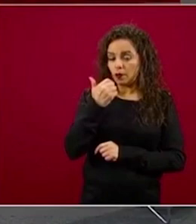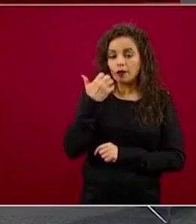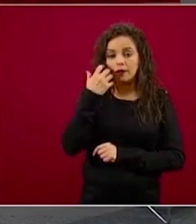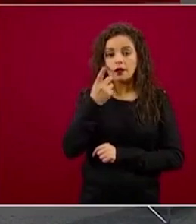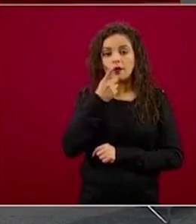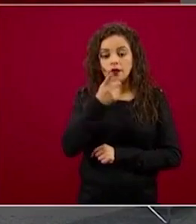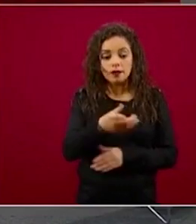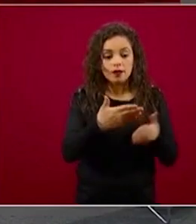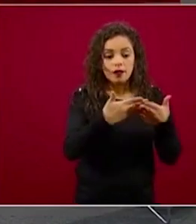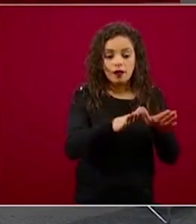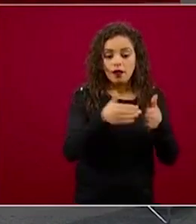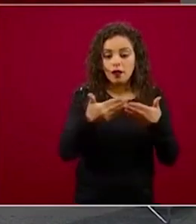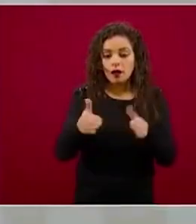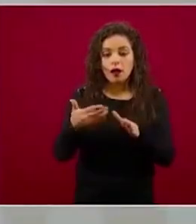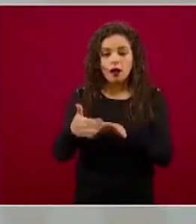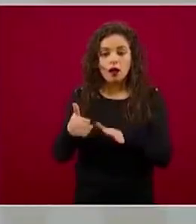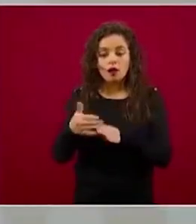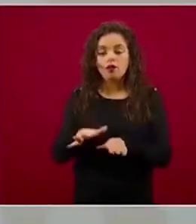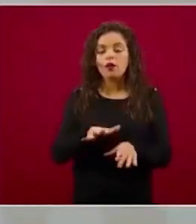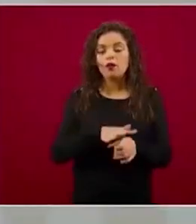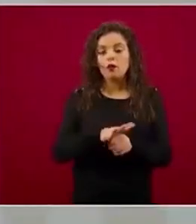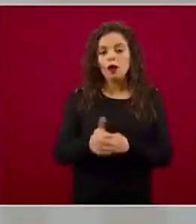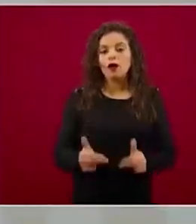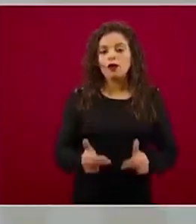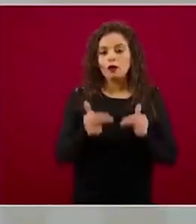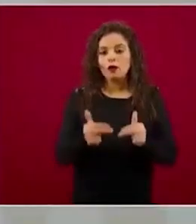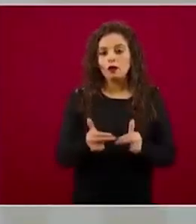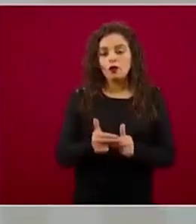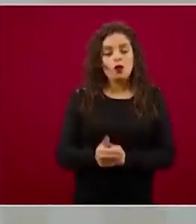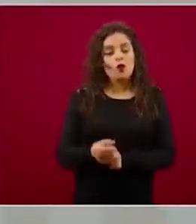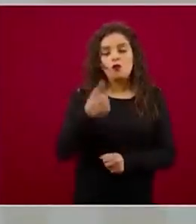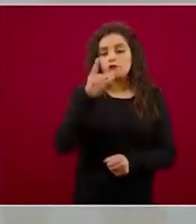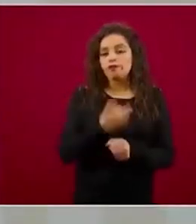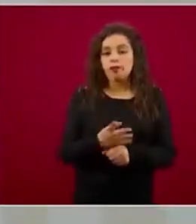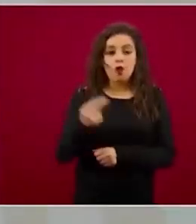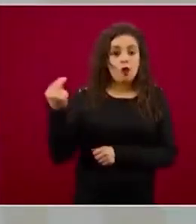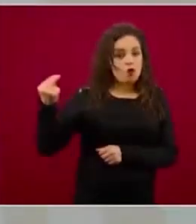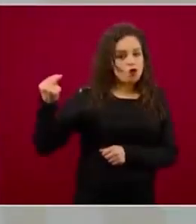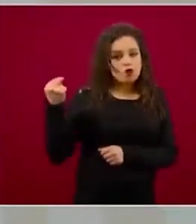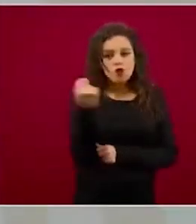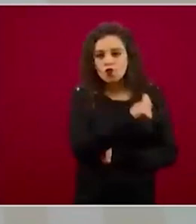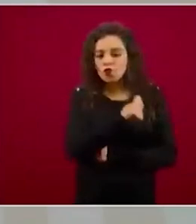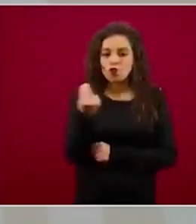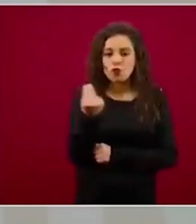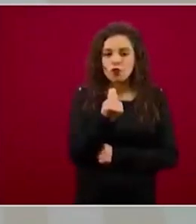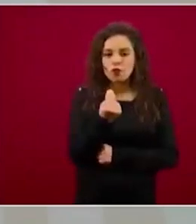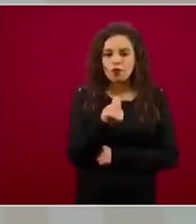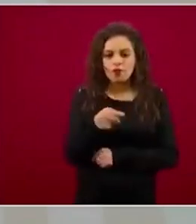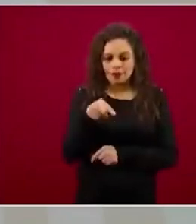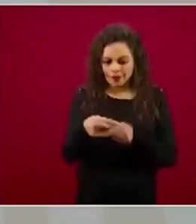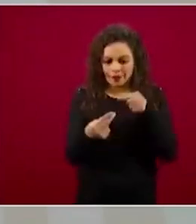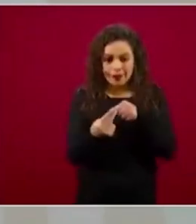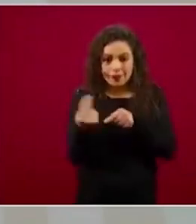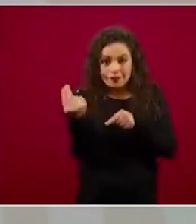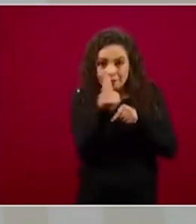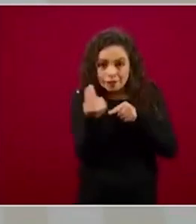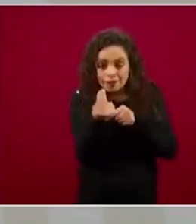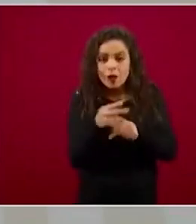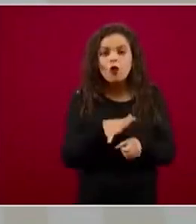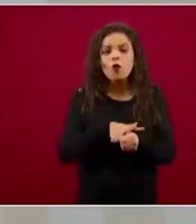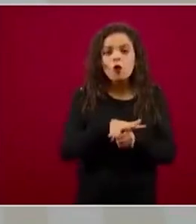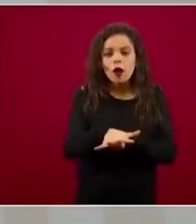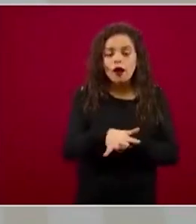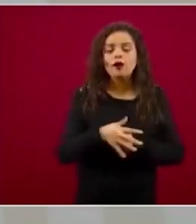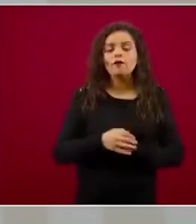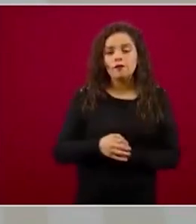esenciales. ¿Y cuáles son estas esenciales? Bueno, ha habido una serie de acuerdos publicados